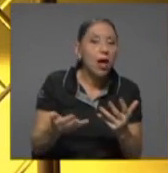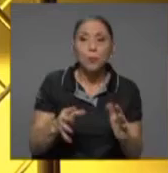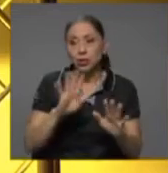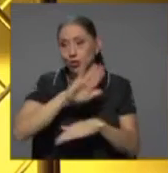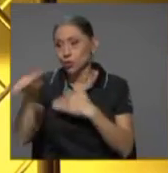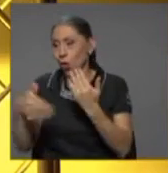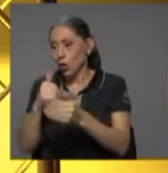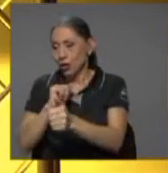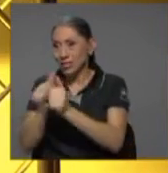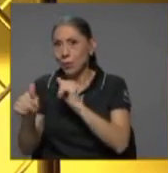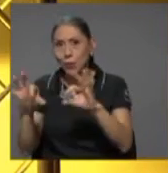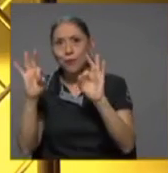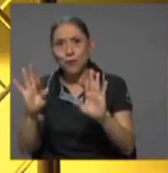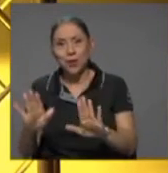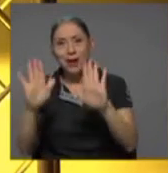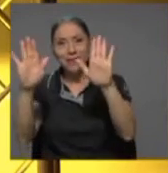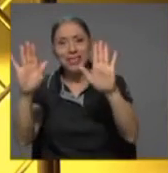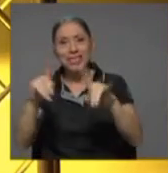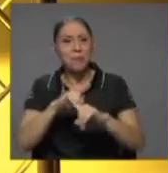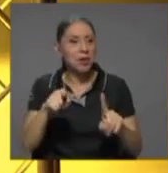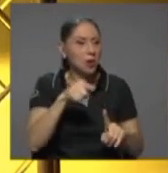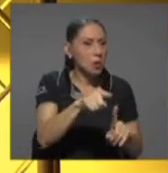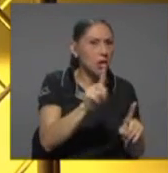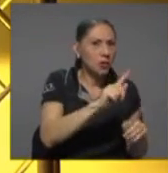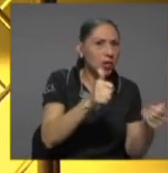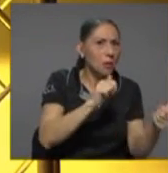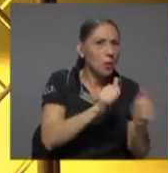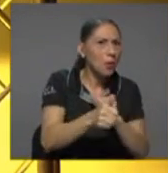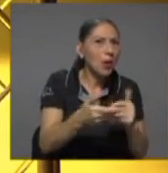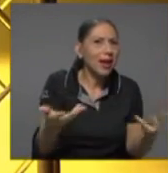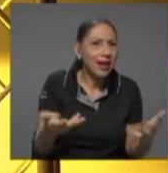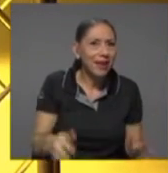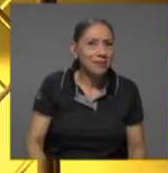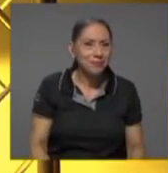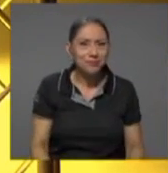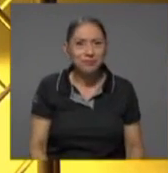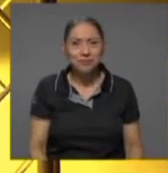nos queda un poquitito más de un minuto.